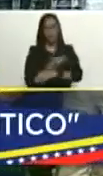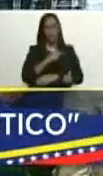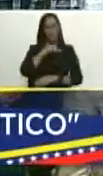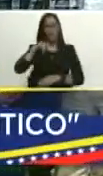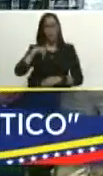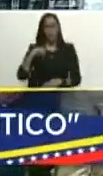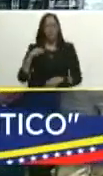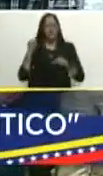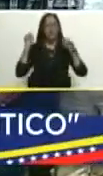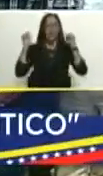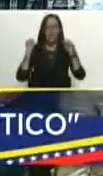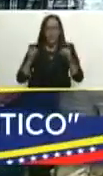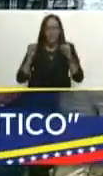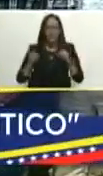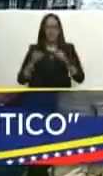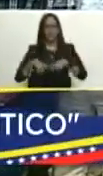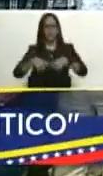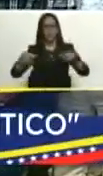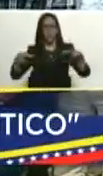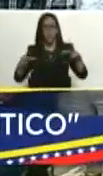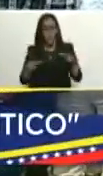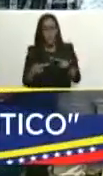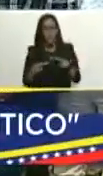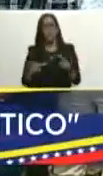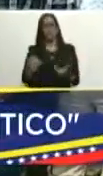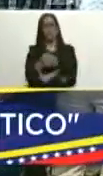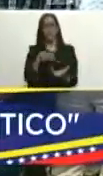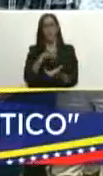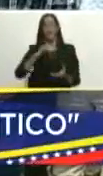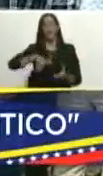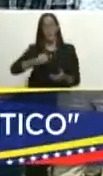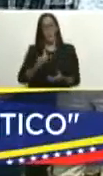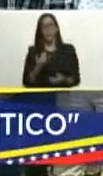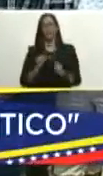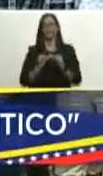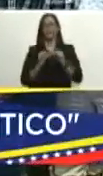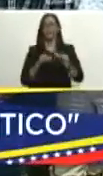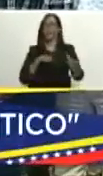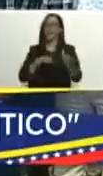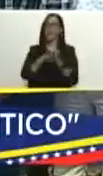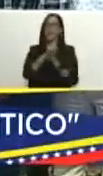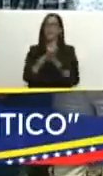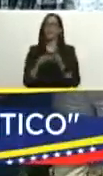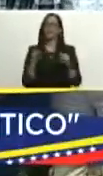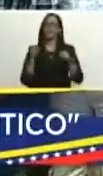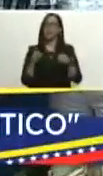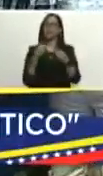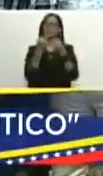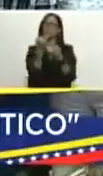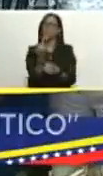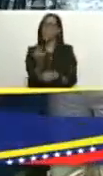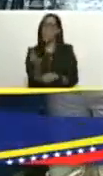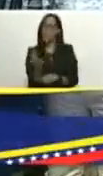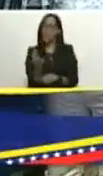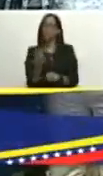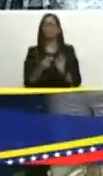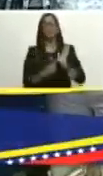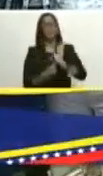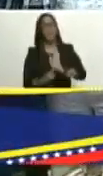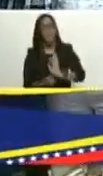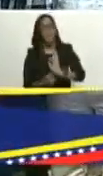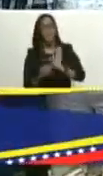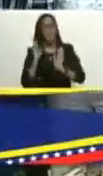con esa caracterización en las adversidades podamos seguir adelante y esos números están allí lo demuestra